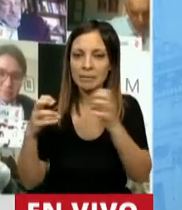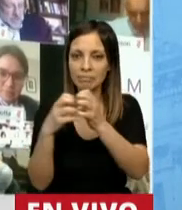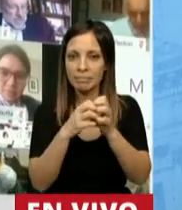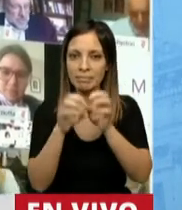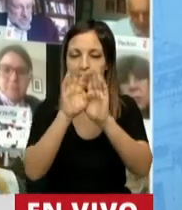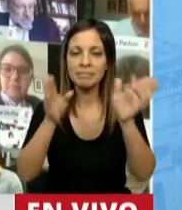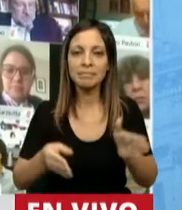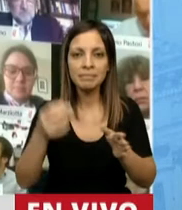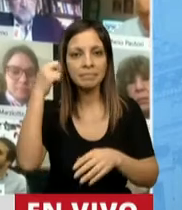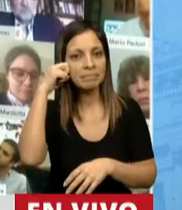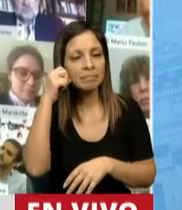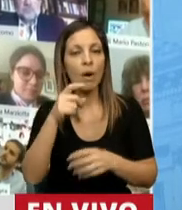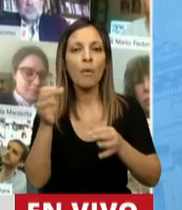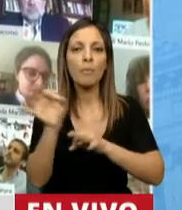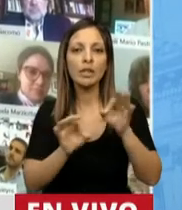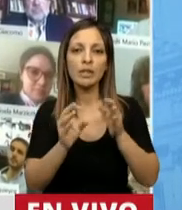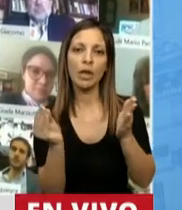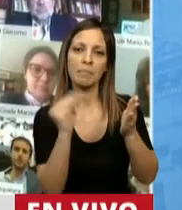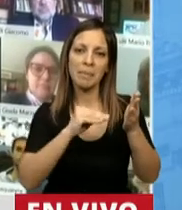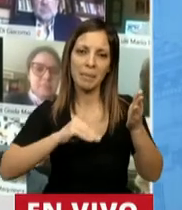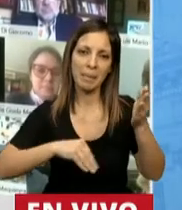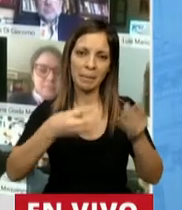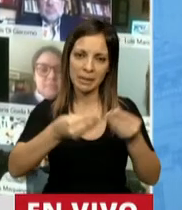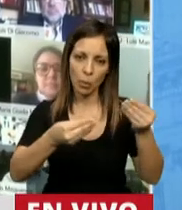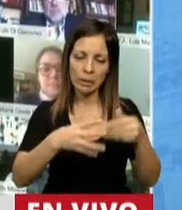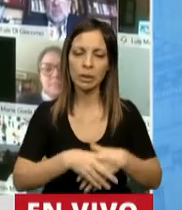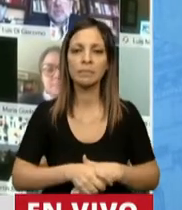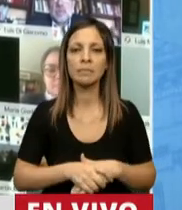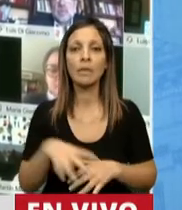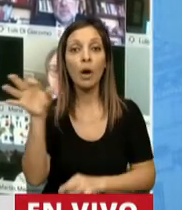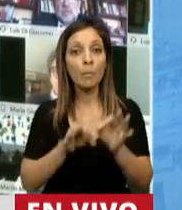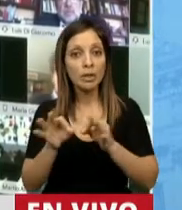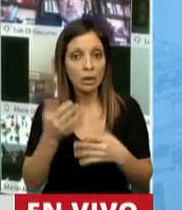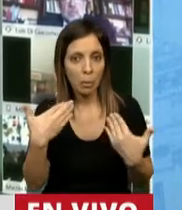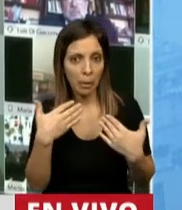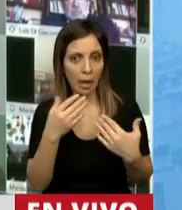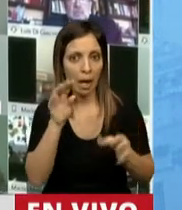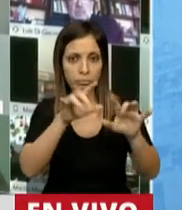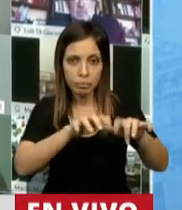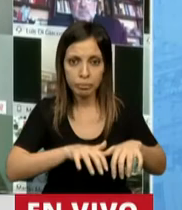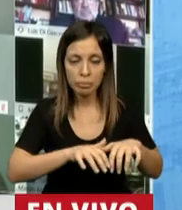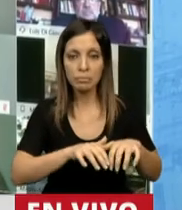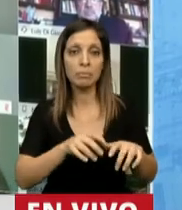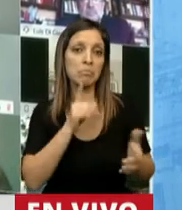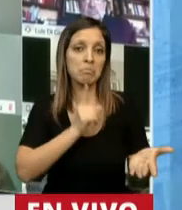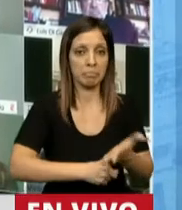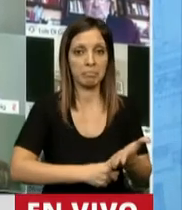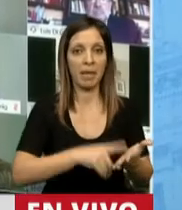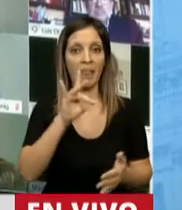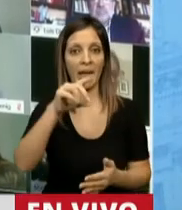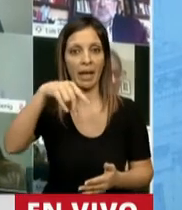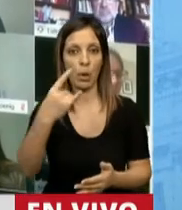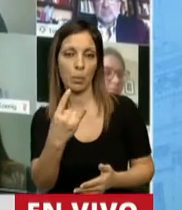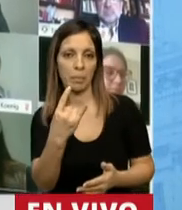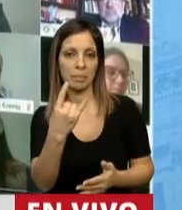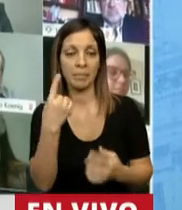un proyecto de ampliación presupuestaria, proyecto que podría haber sido hecho por el presidente por DNU, en